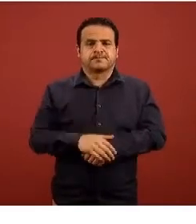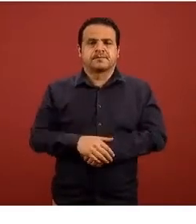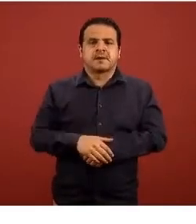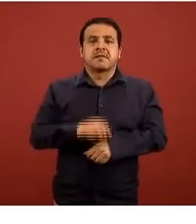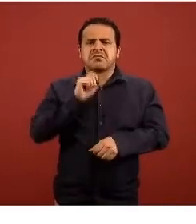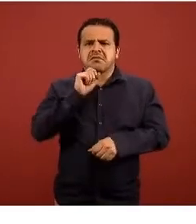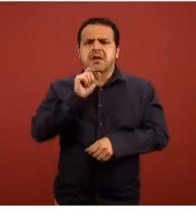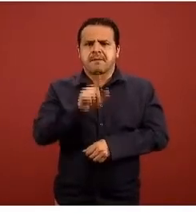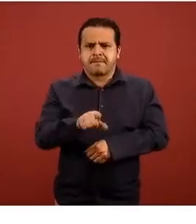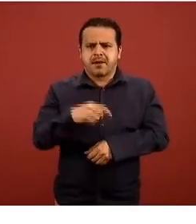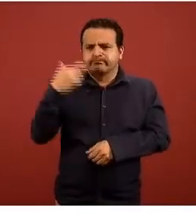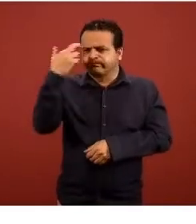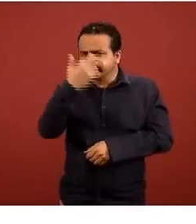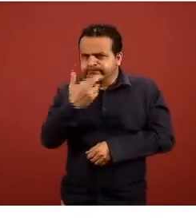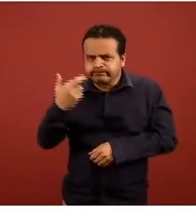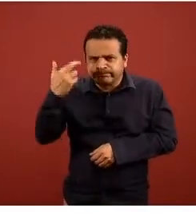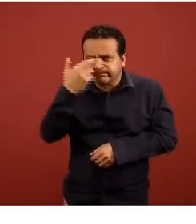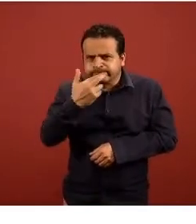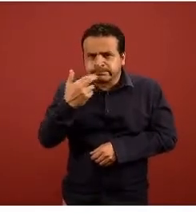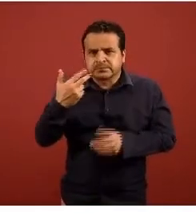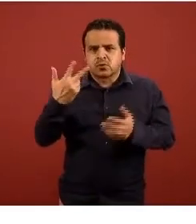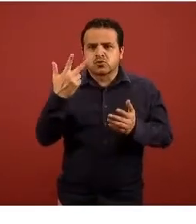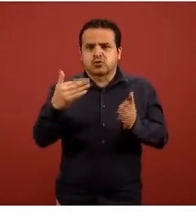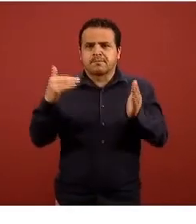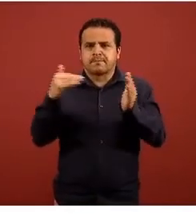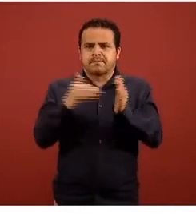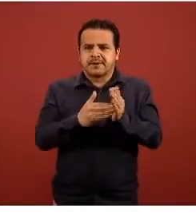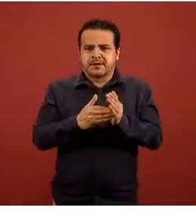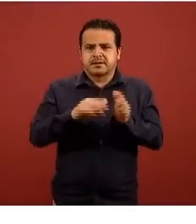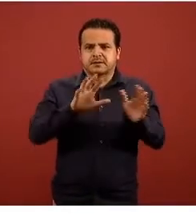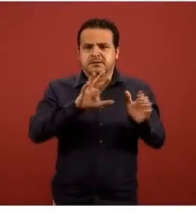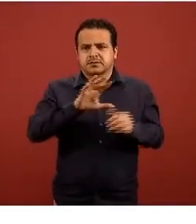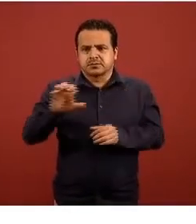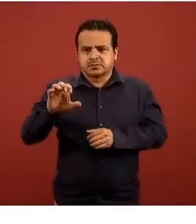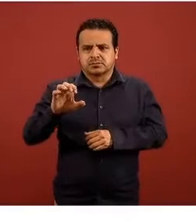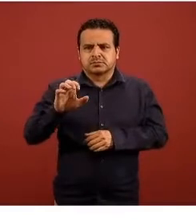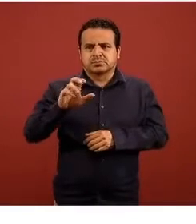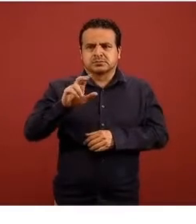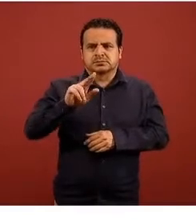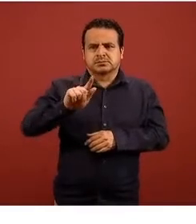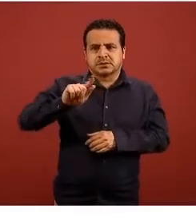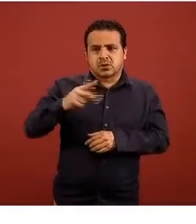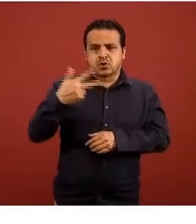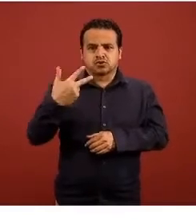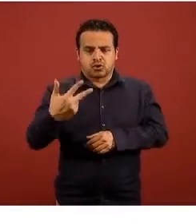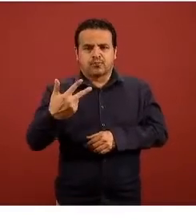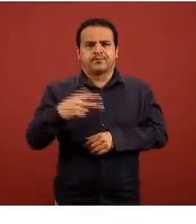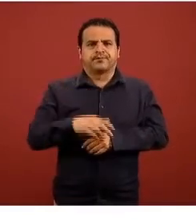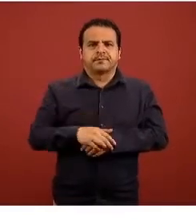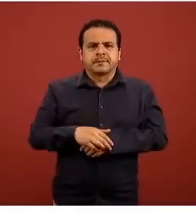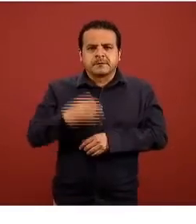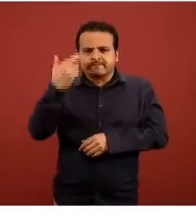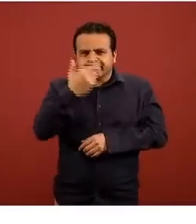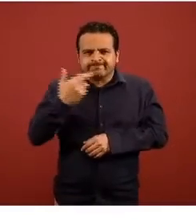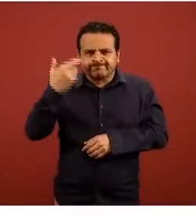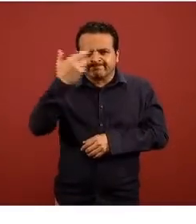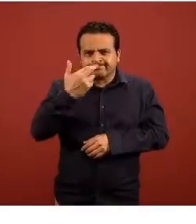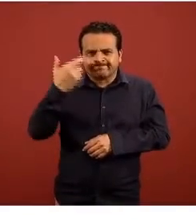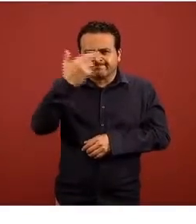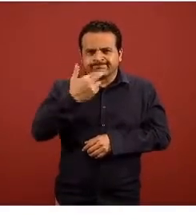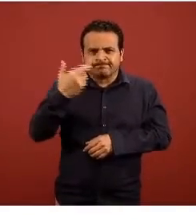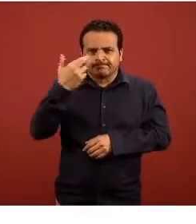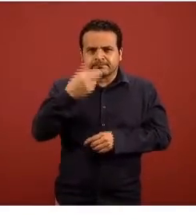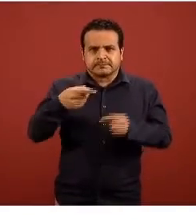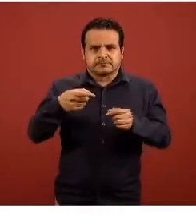7.588 si vamos viendo las cifras de día con día vemos también como esta cantidad ha